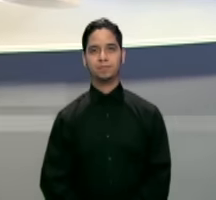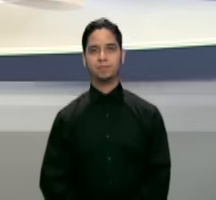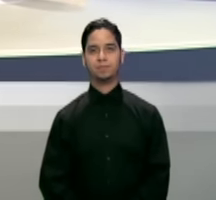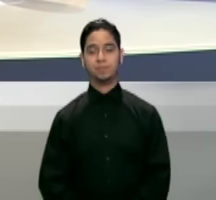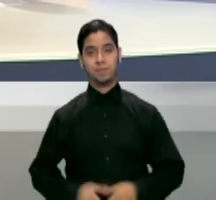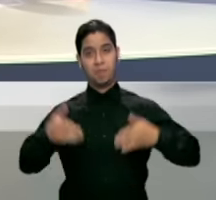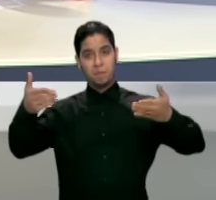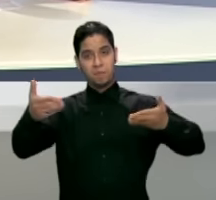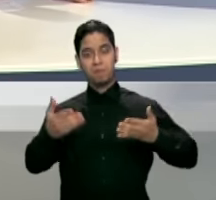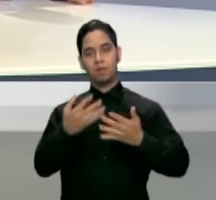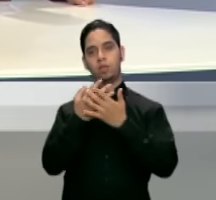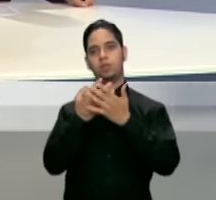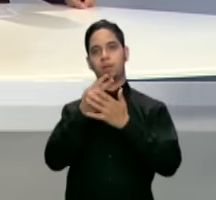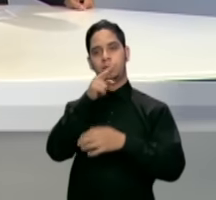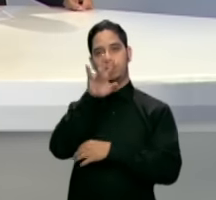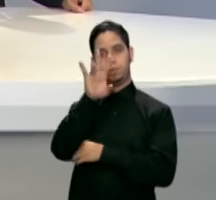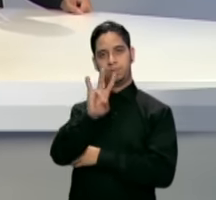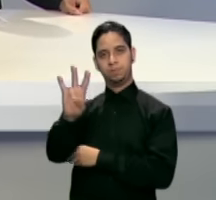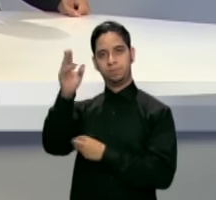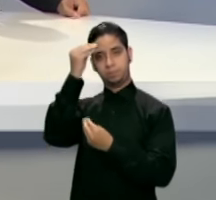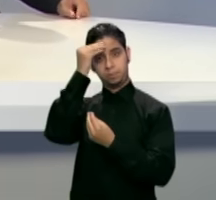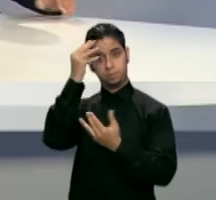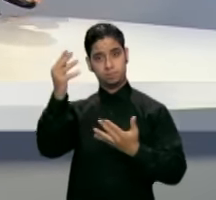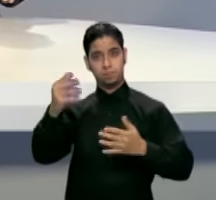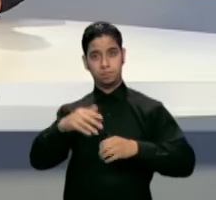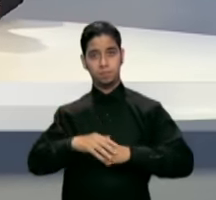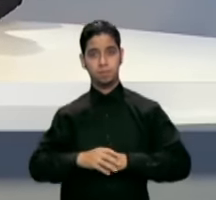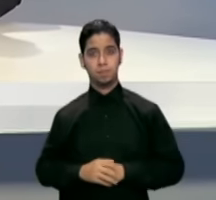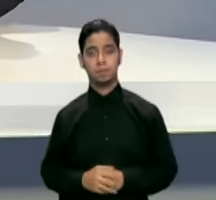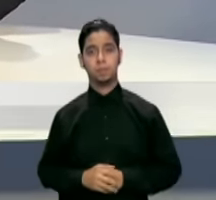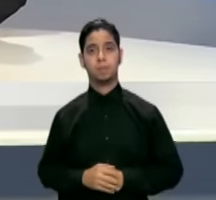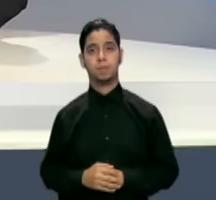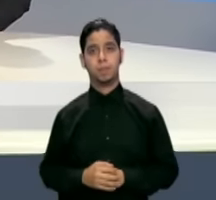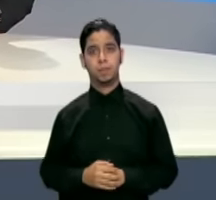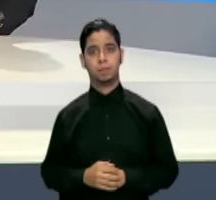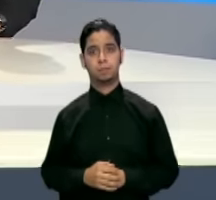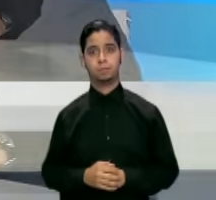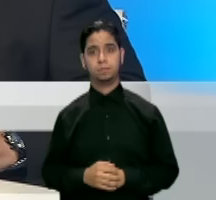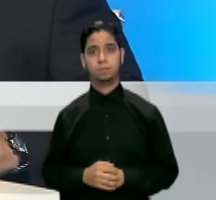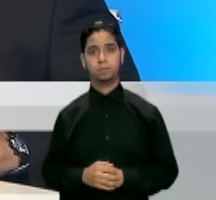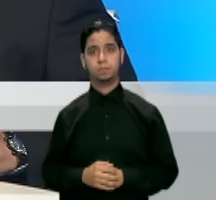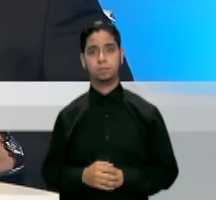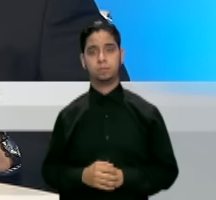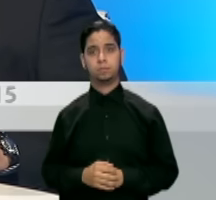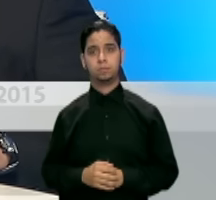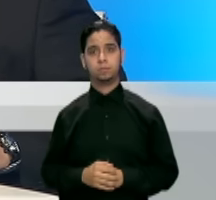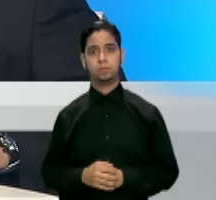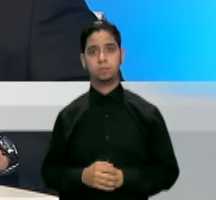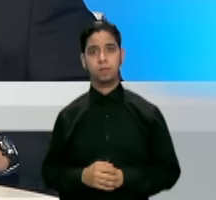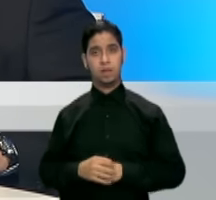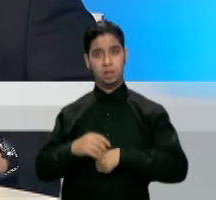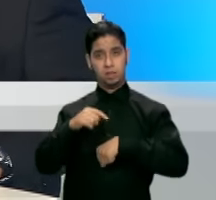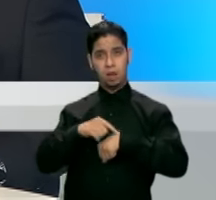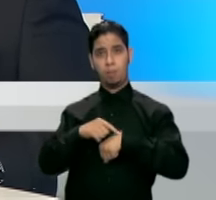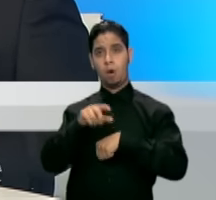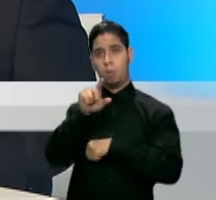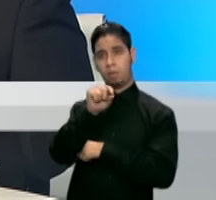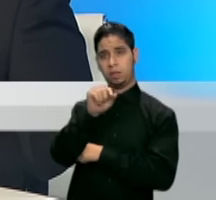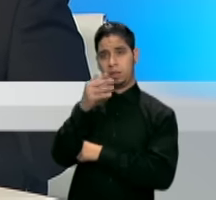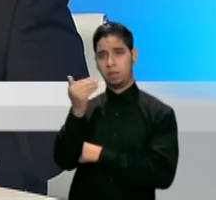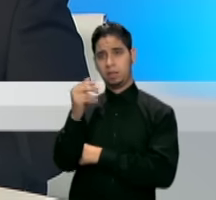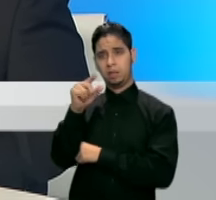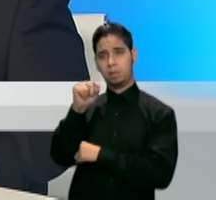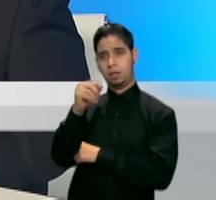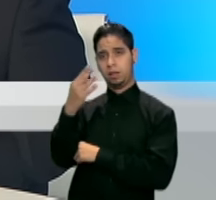Bienvenidos a Noticias 24 7 Informa de inmediato pasamos a las noticias para esta hora. La temporada de abono 2015-2016